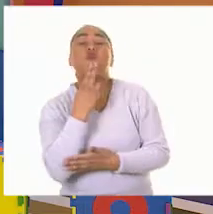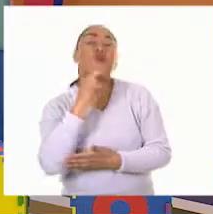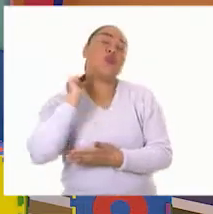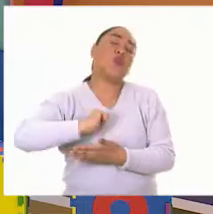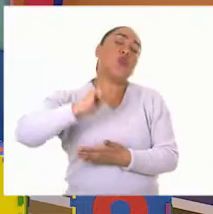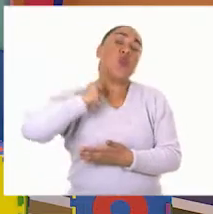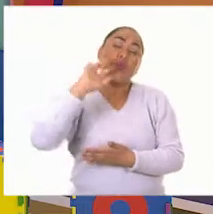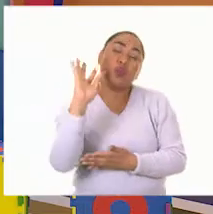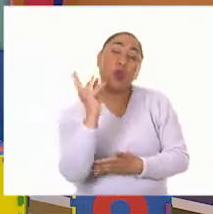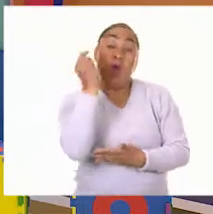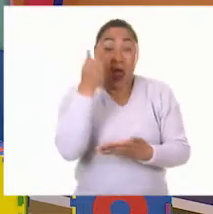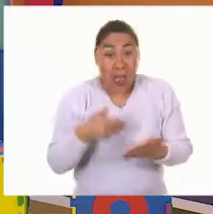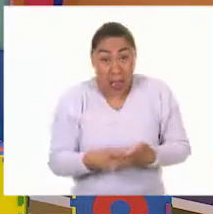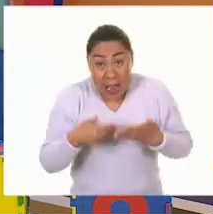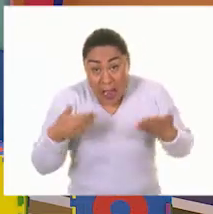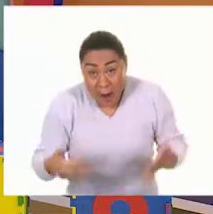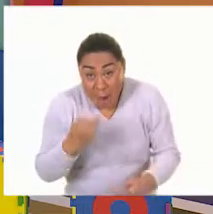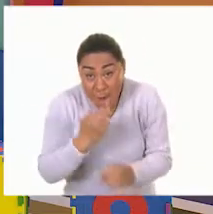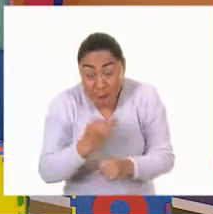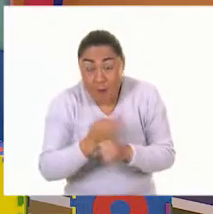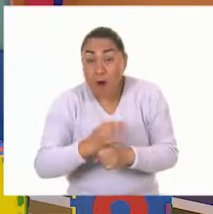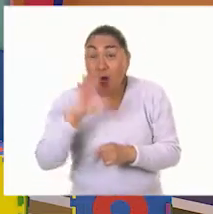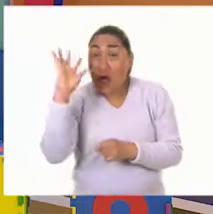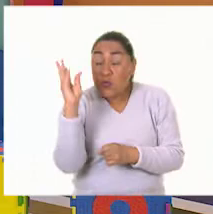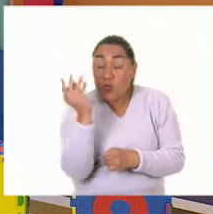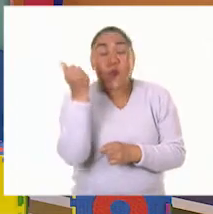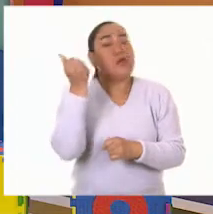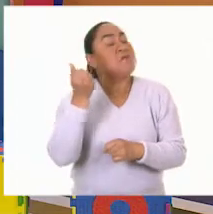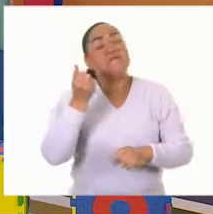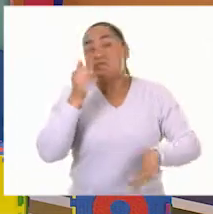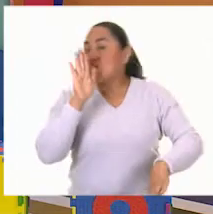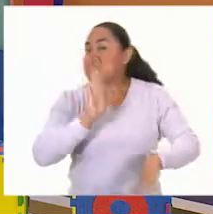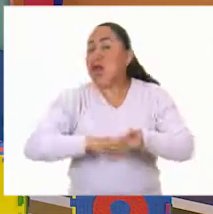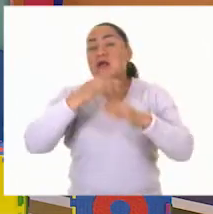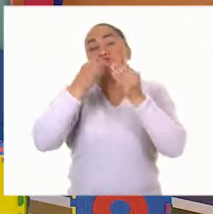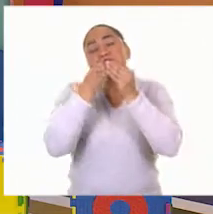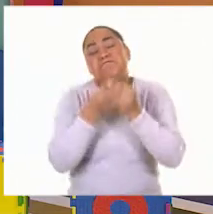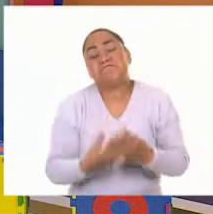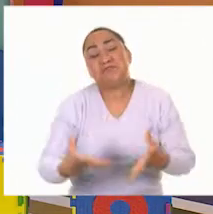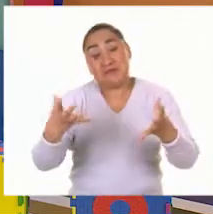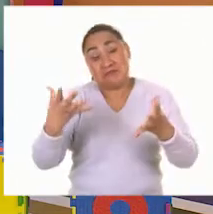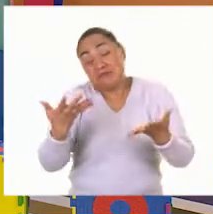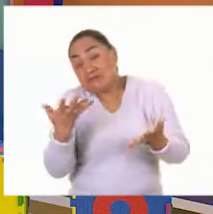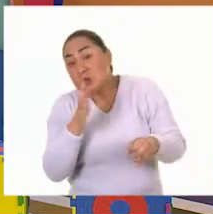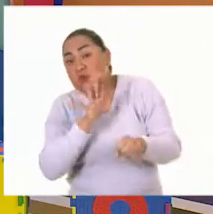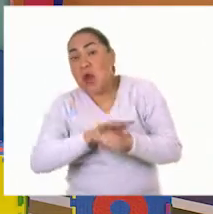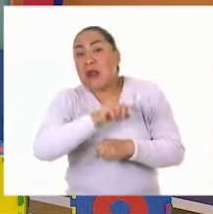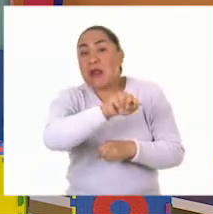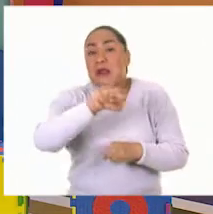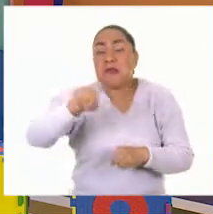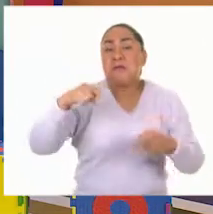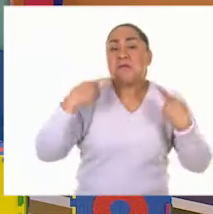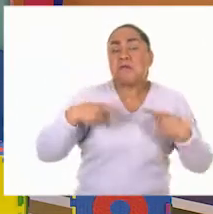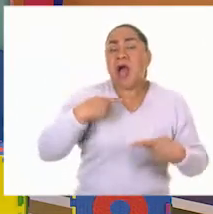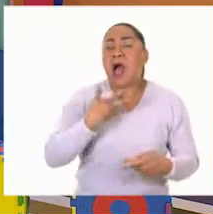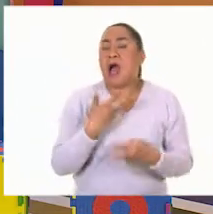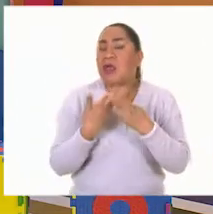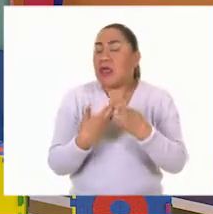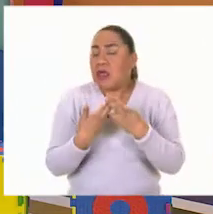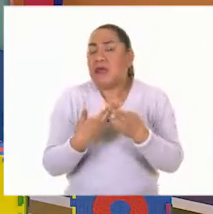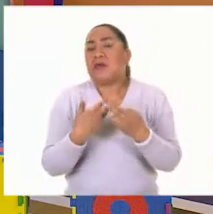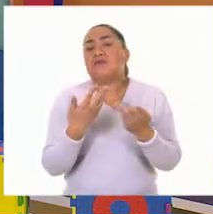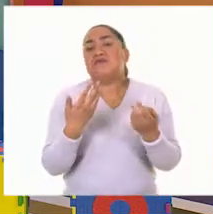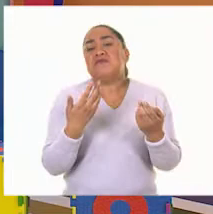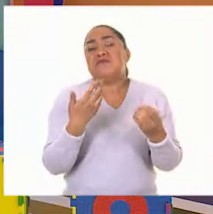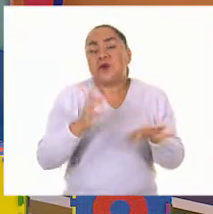Pero actualmente, la tecnología ha invadido las casas y entonces cualquier persona puede tener diferentes dispositivos con los que